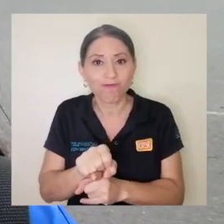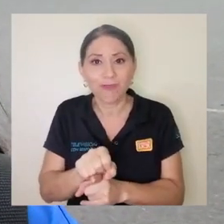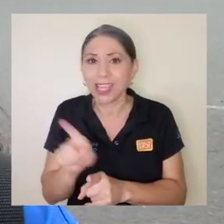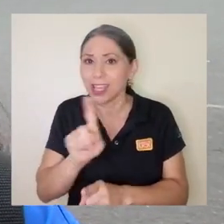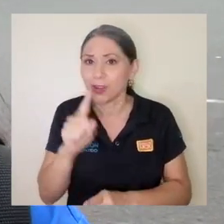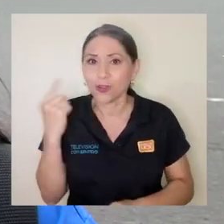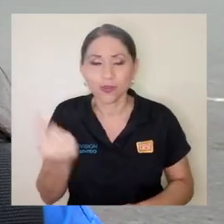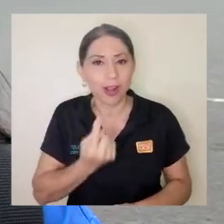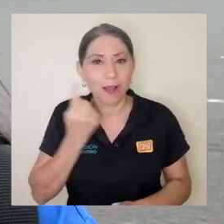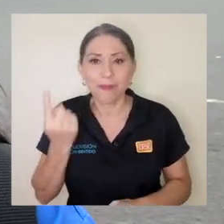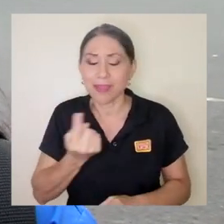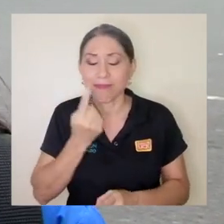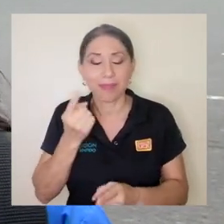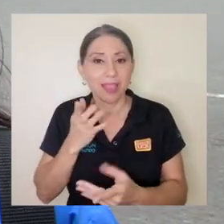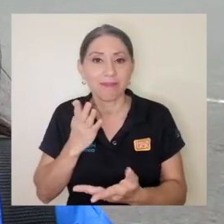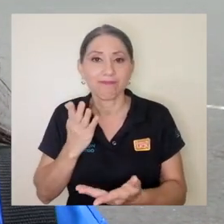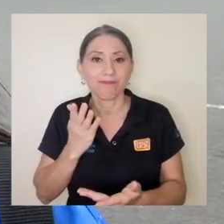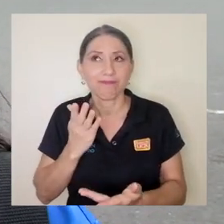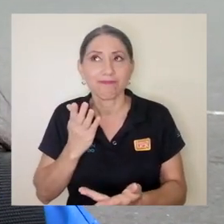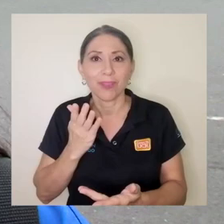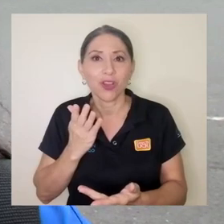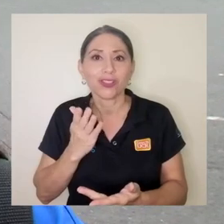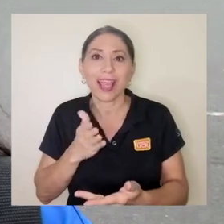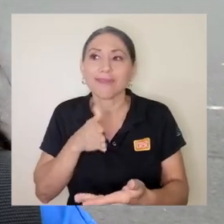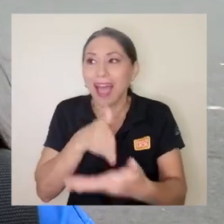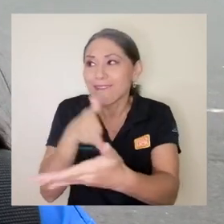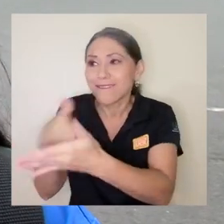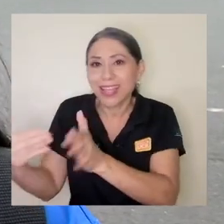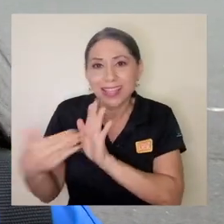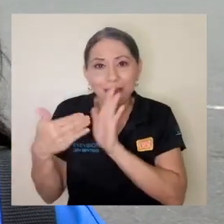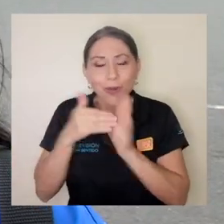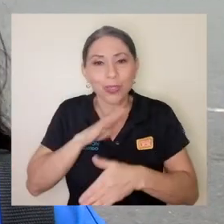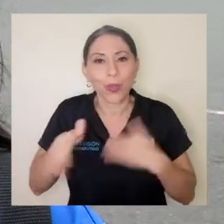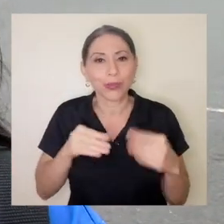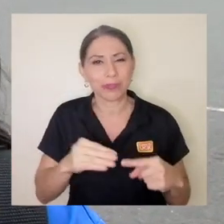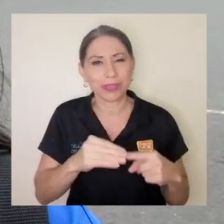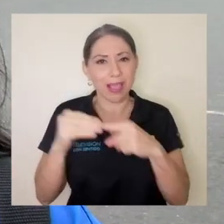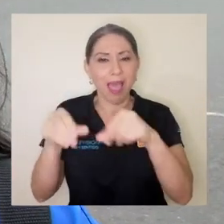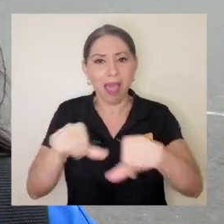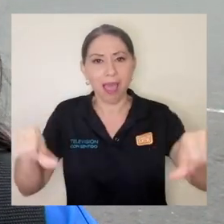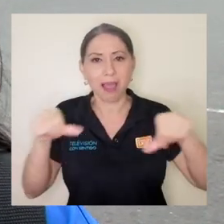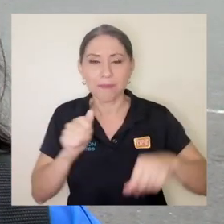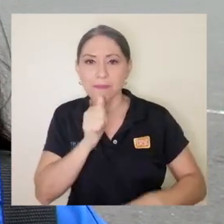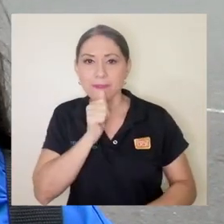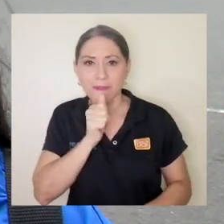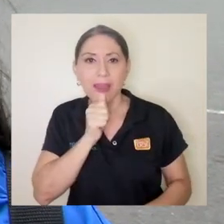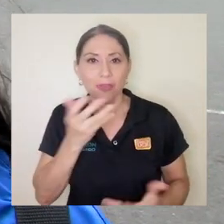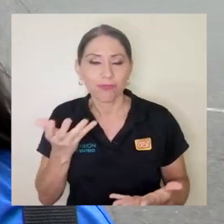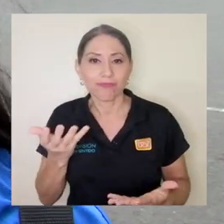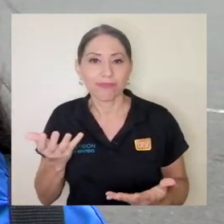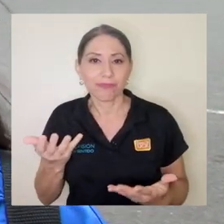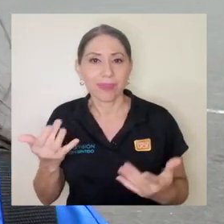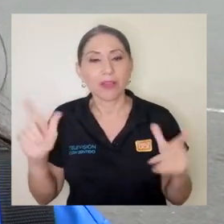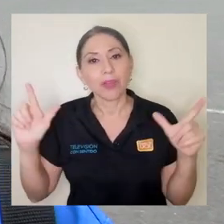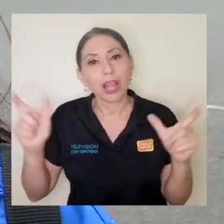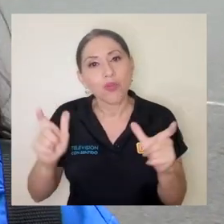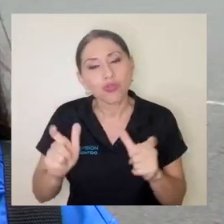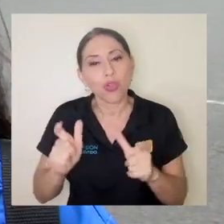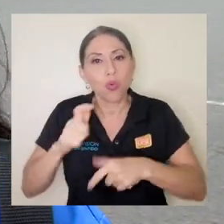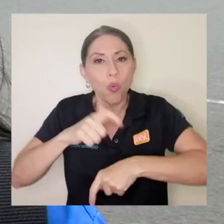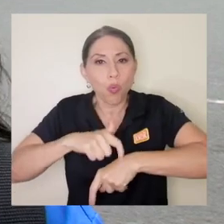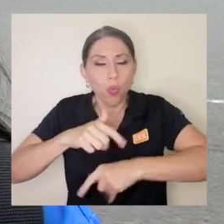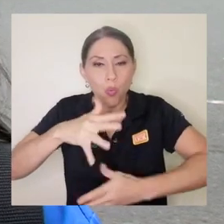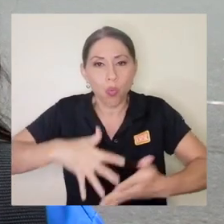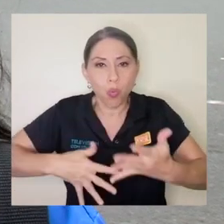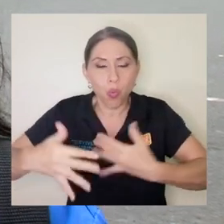afectado solamente a... Nos ha afectado a todos, principalmente al sector privado, ¿verdad? Se han reducido las jornadas